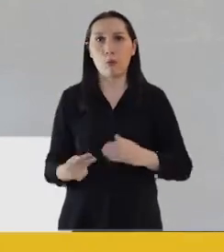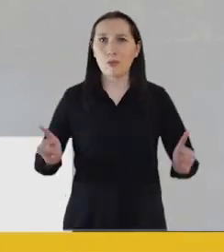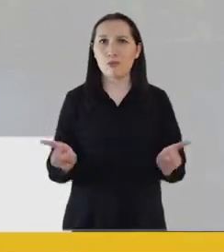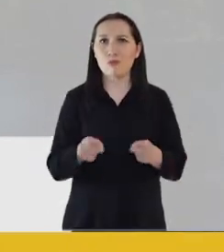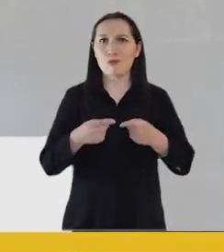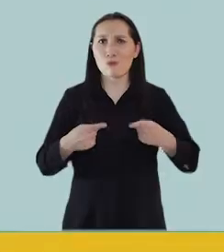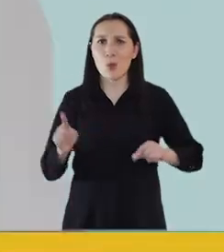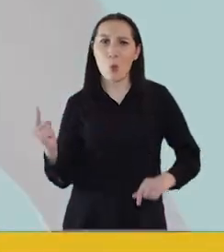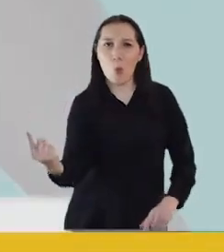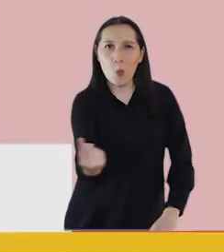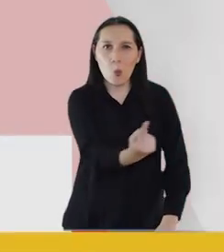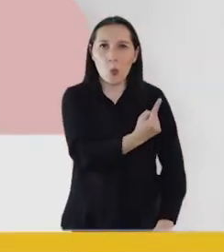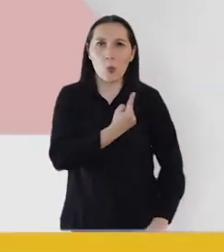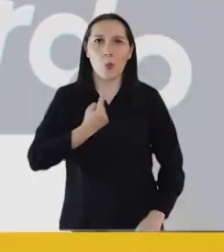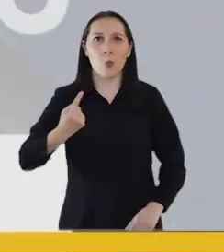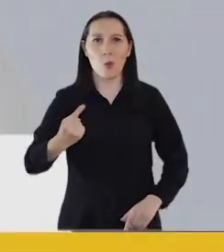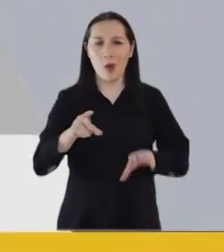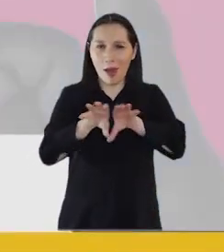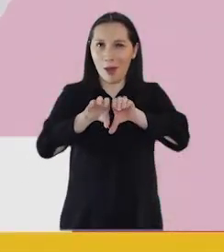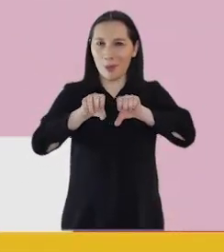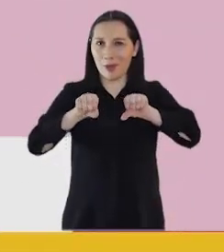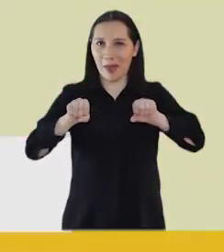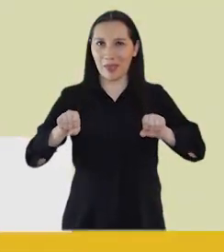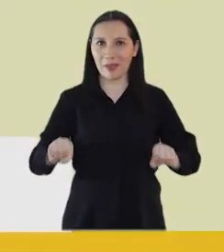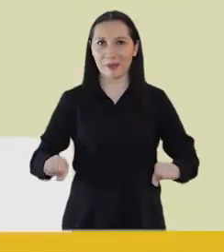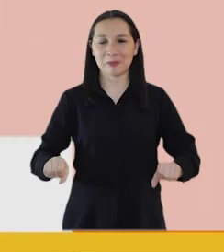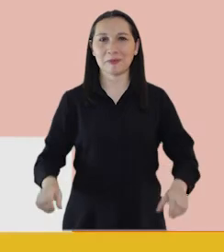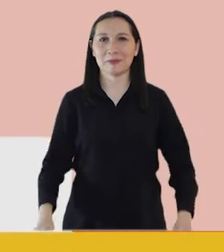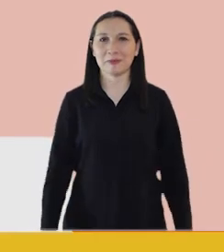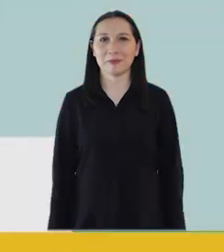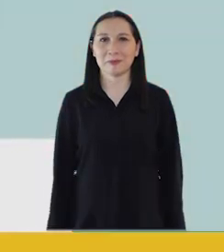propio. Estamos de acuerdo.